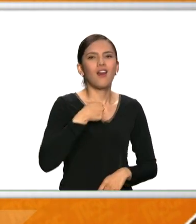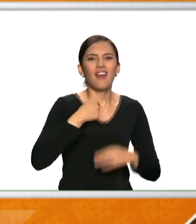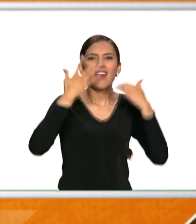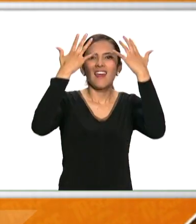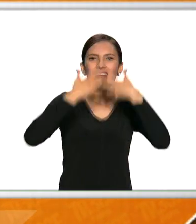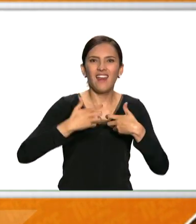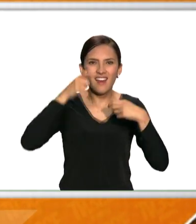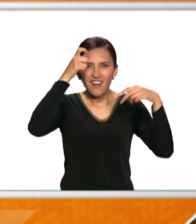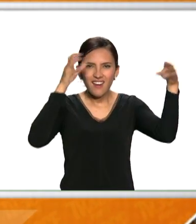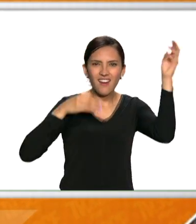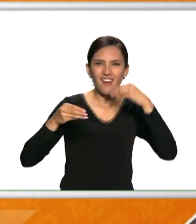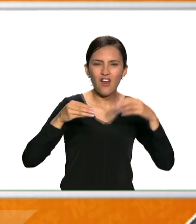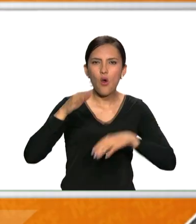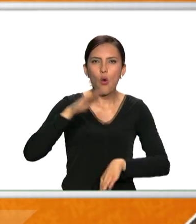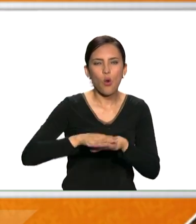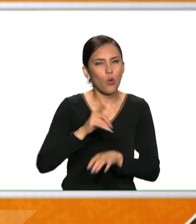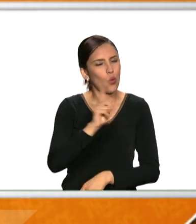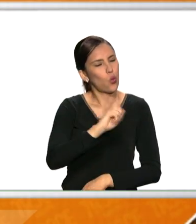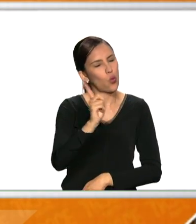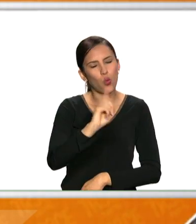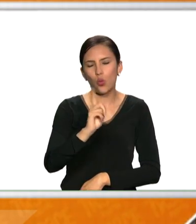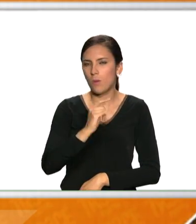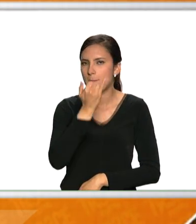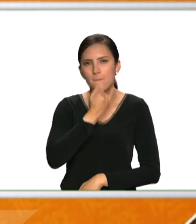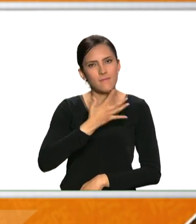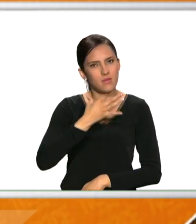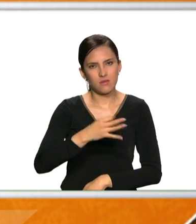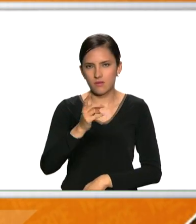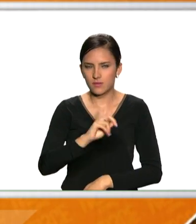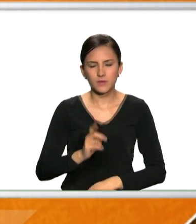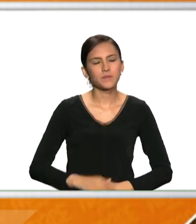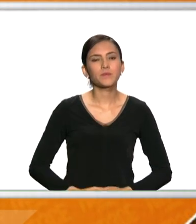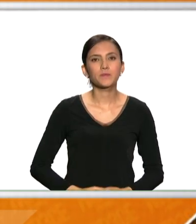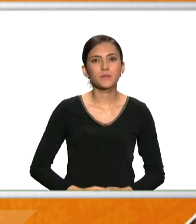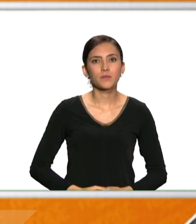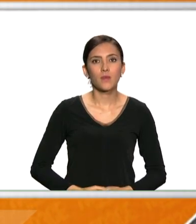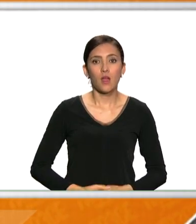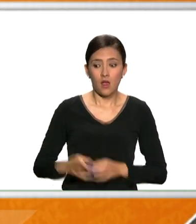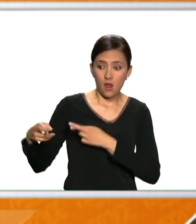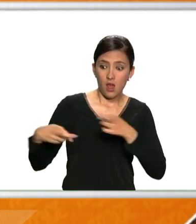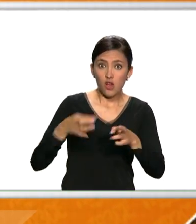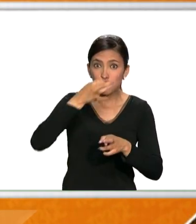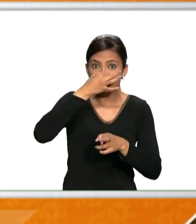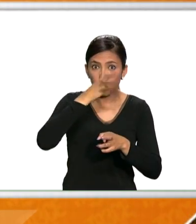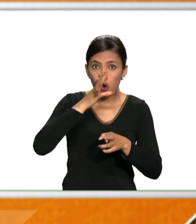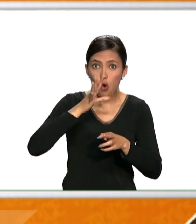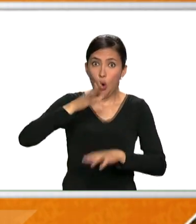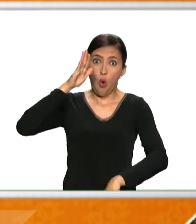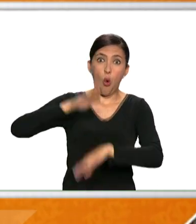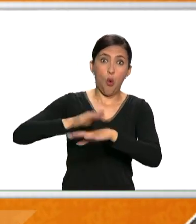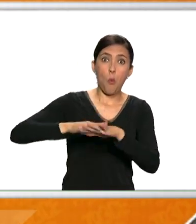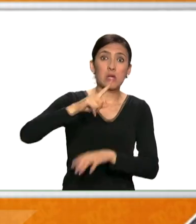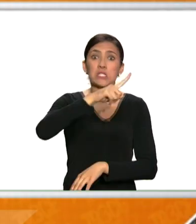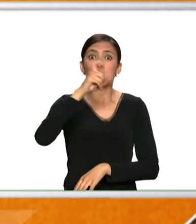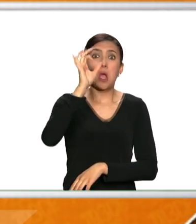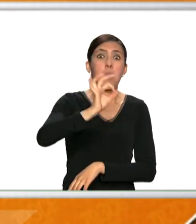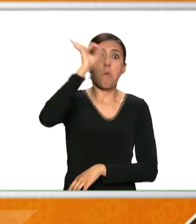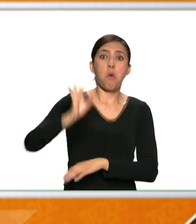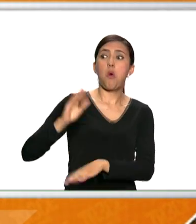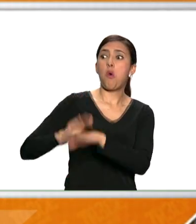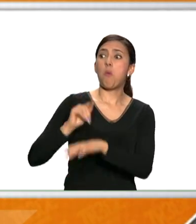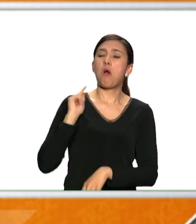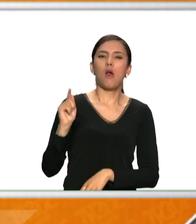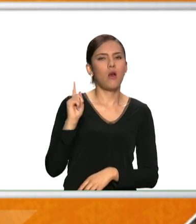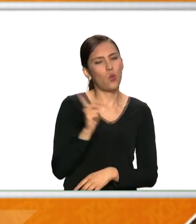y no es así. No es verdad que el río se esté contaminando a un 100% en estos dos municipios.